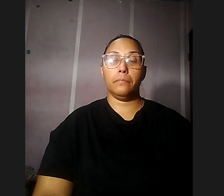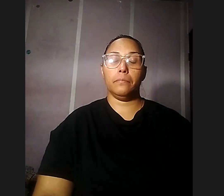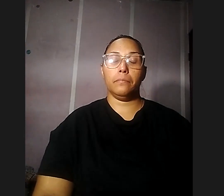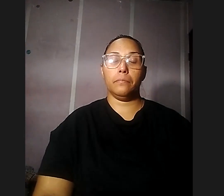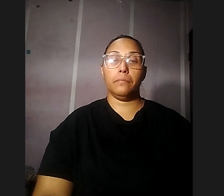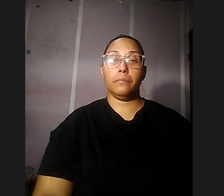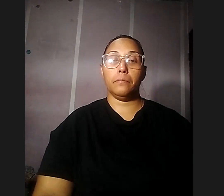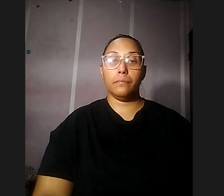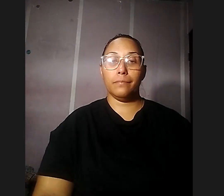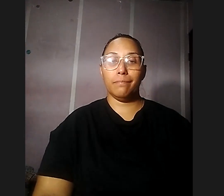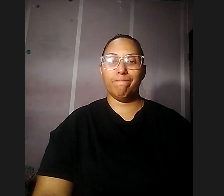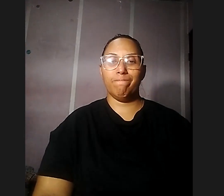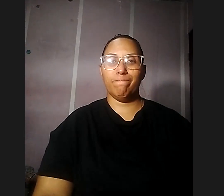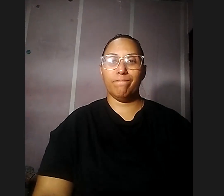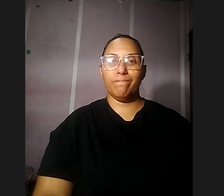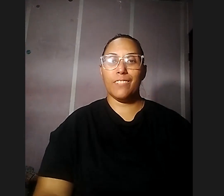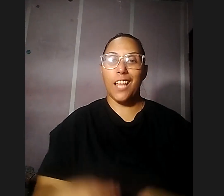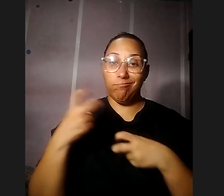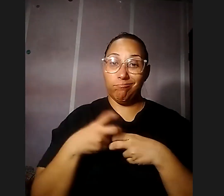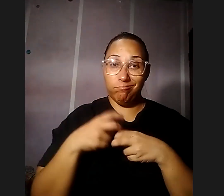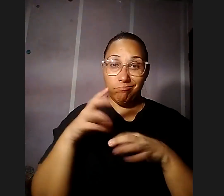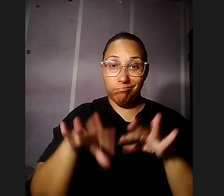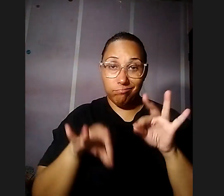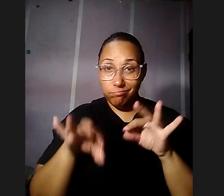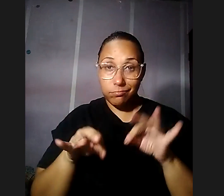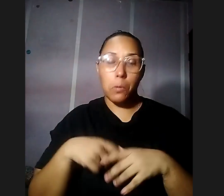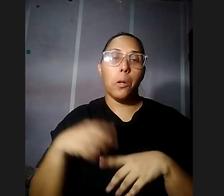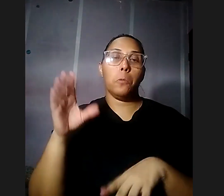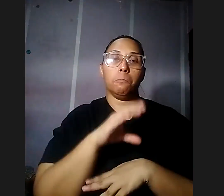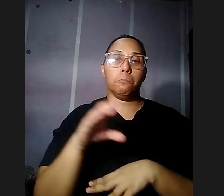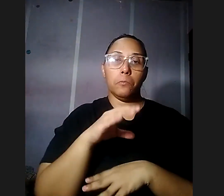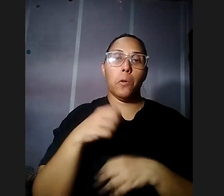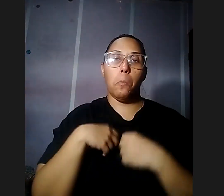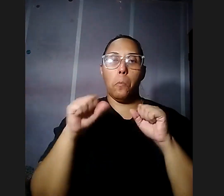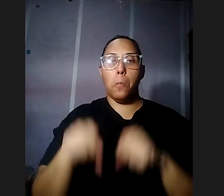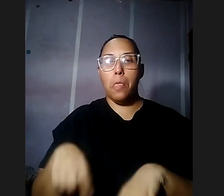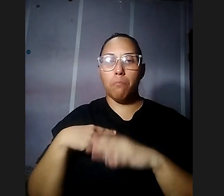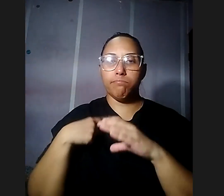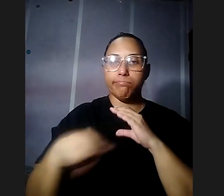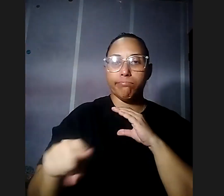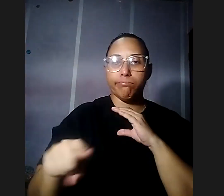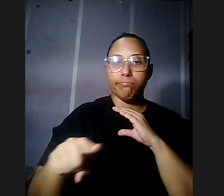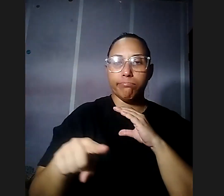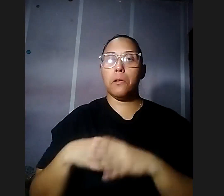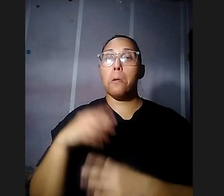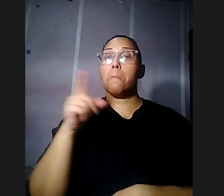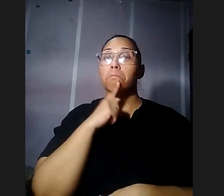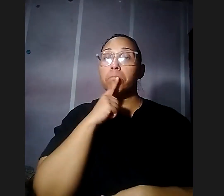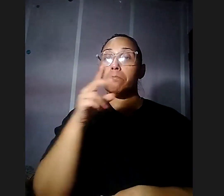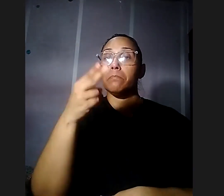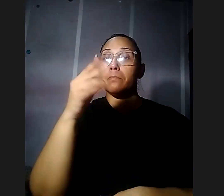o sea se me está haciendo difícil conseguirlo pero lo lo podemos enviar después por ¿verdad? perdón